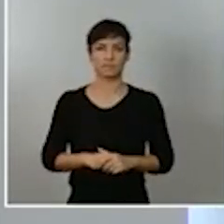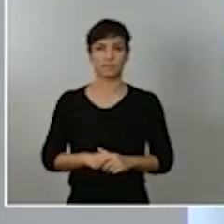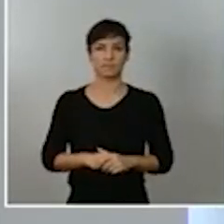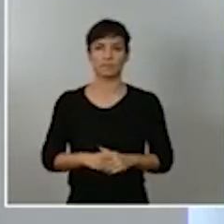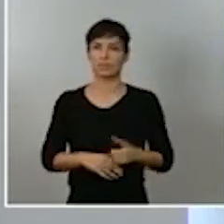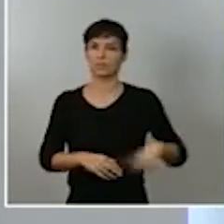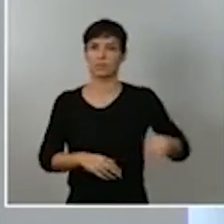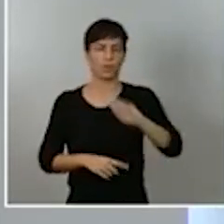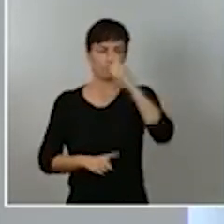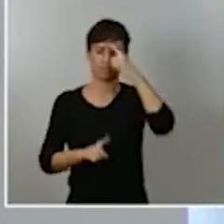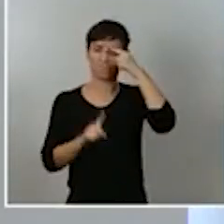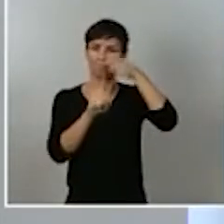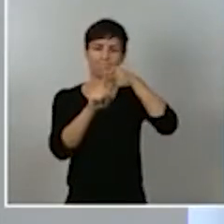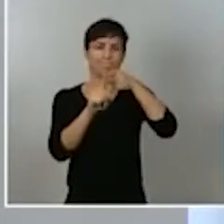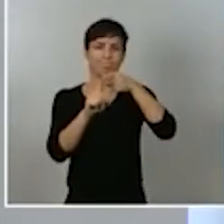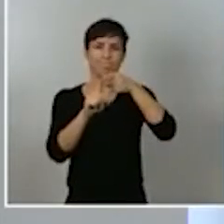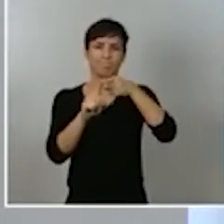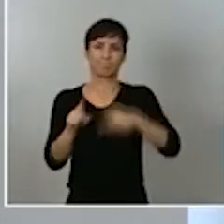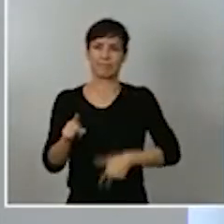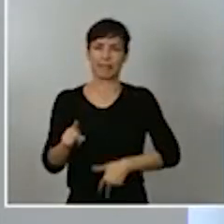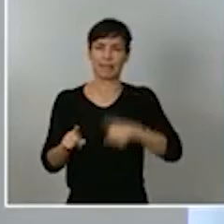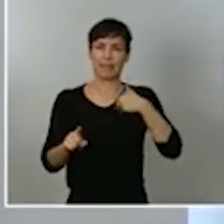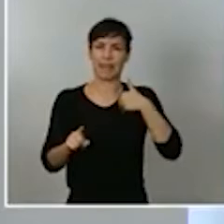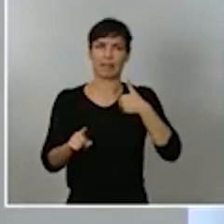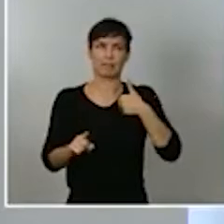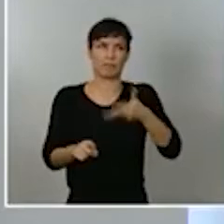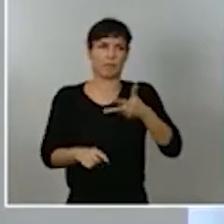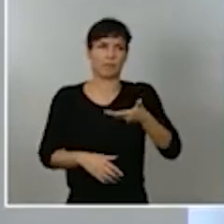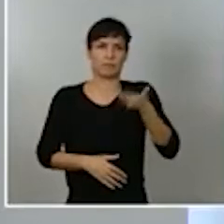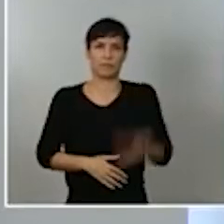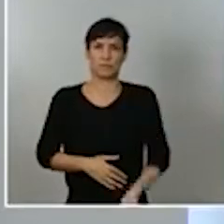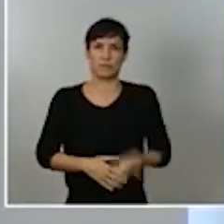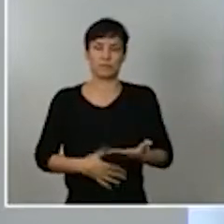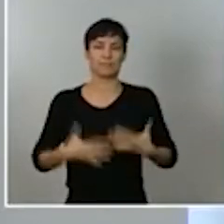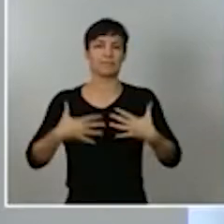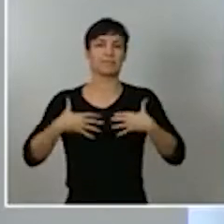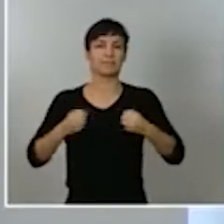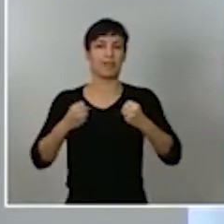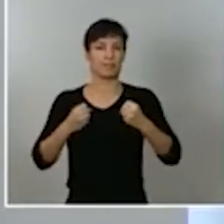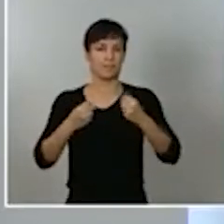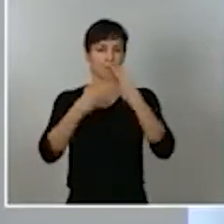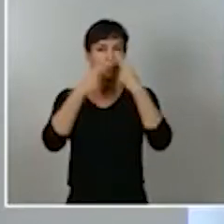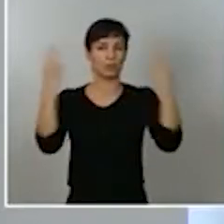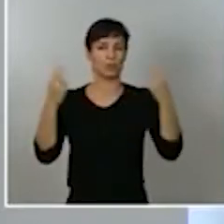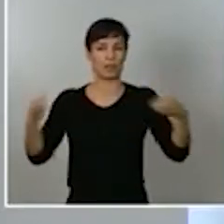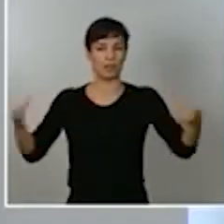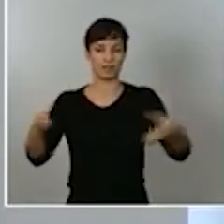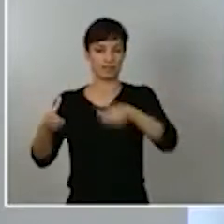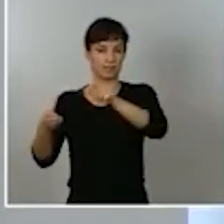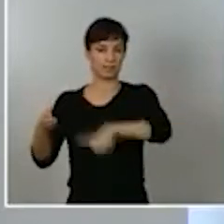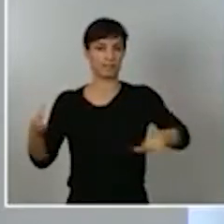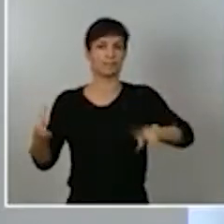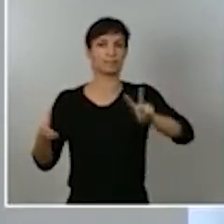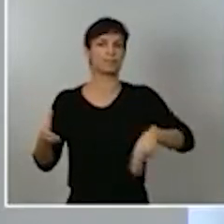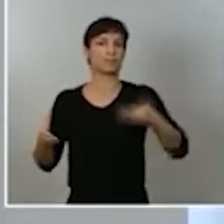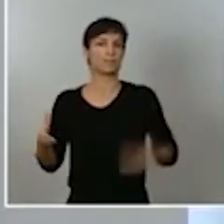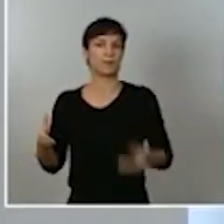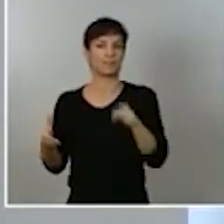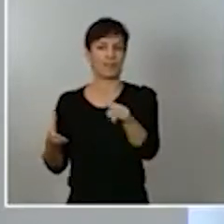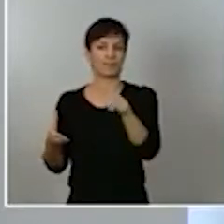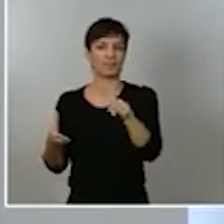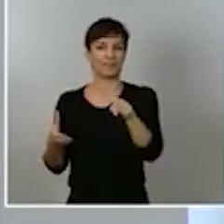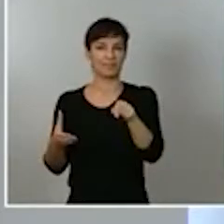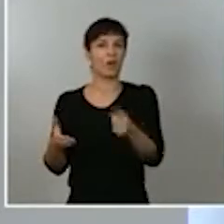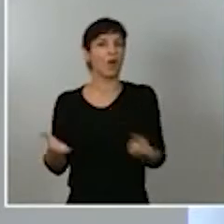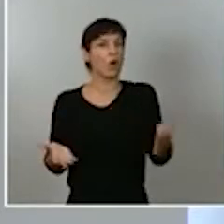respetando evidentemente y ejerciendo nuestros derechos fundamentales que la salud pública del conjunto de los ciudadanos es lo importante. Vuelvo a decir hoy he venido de una